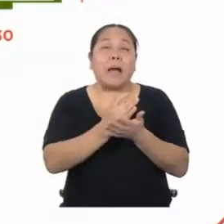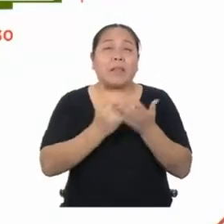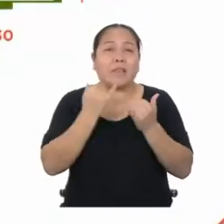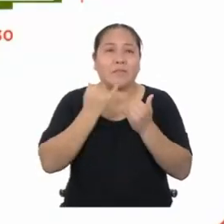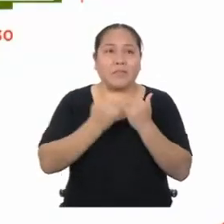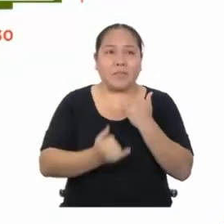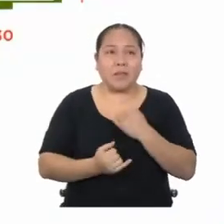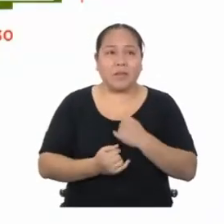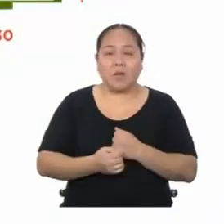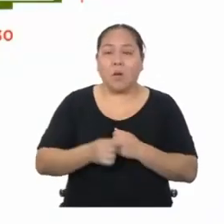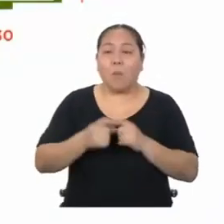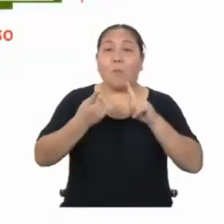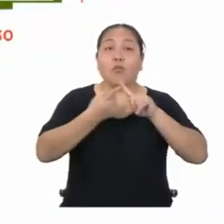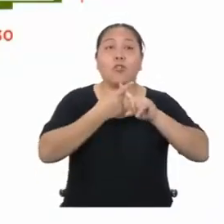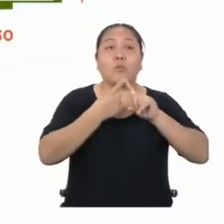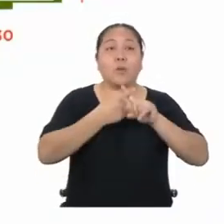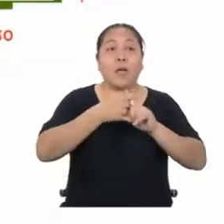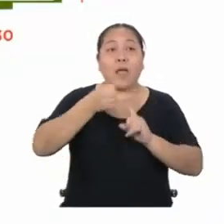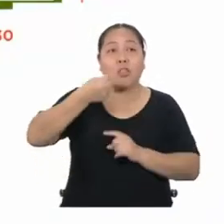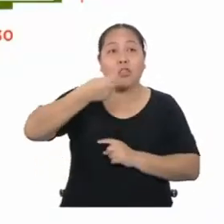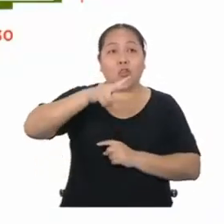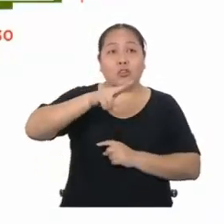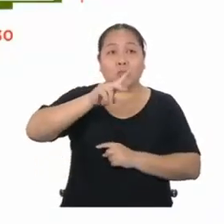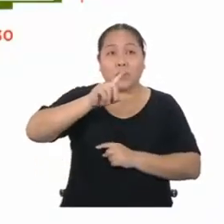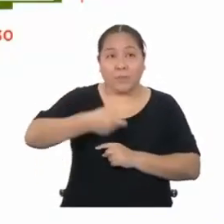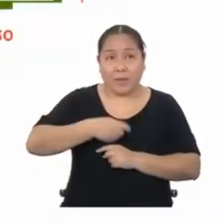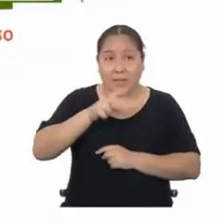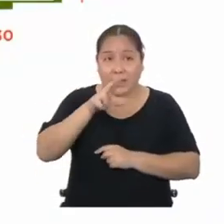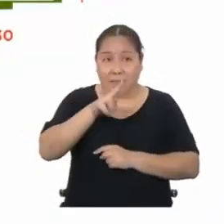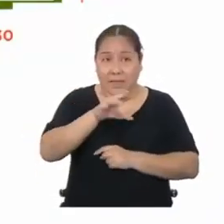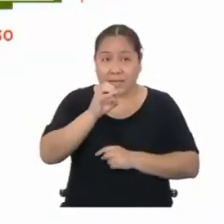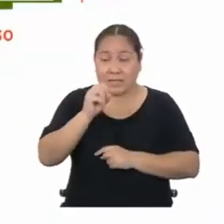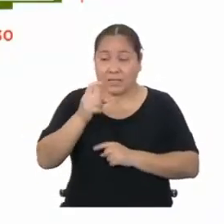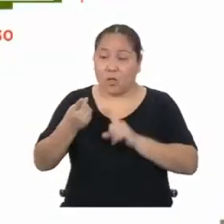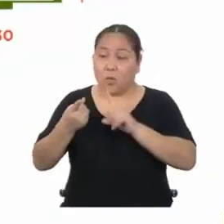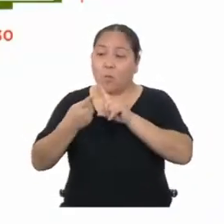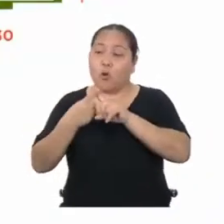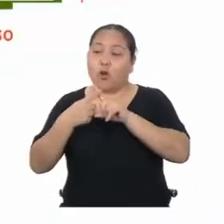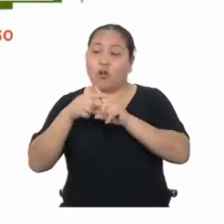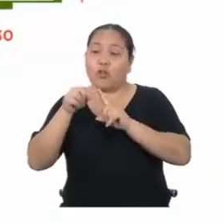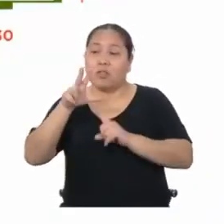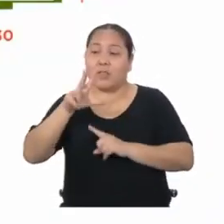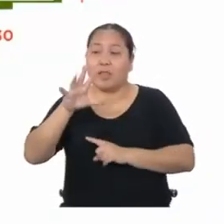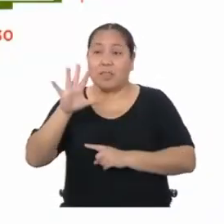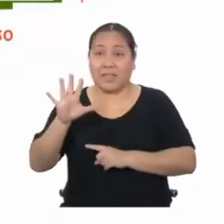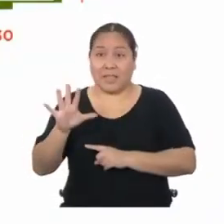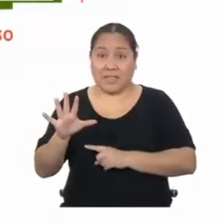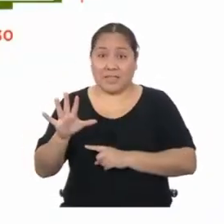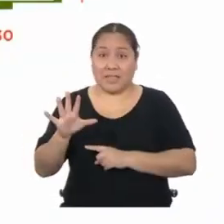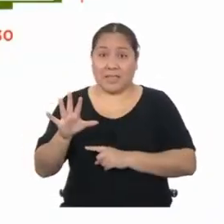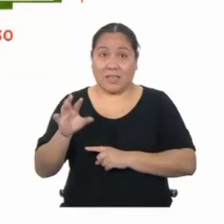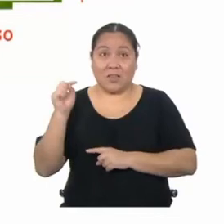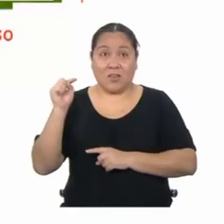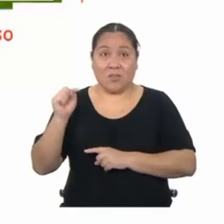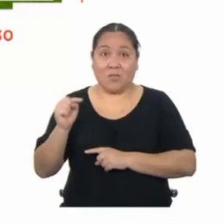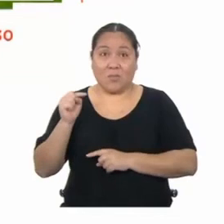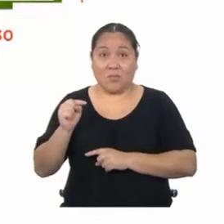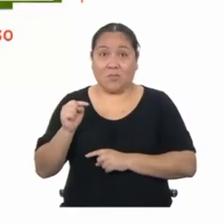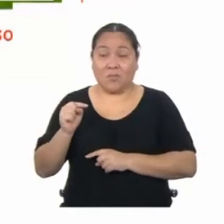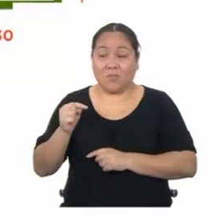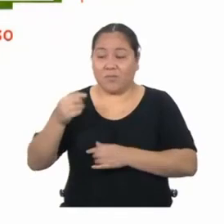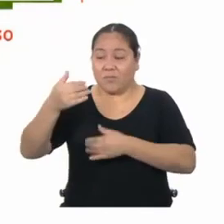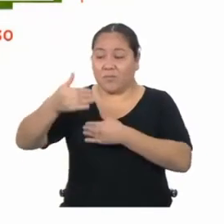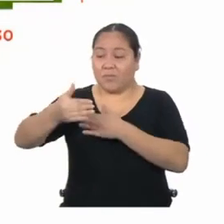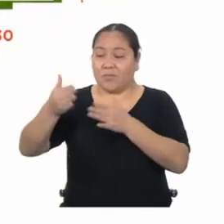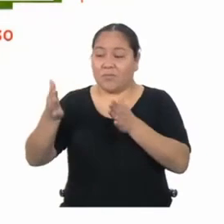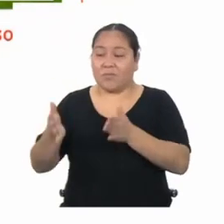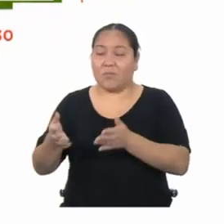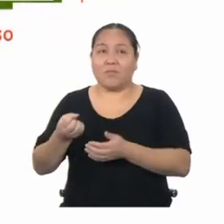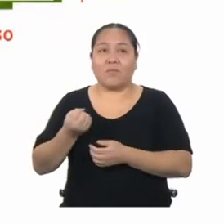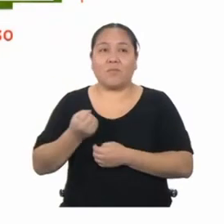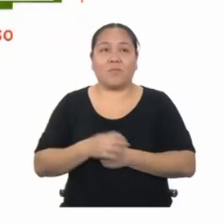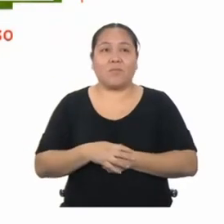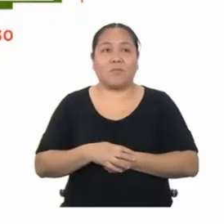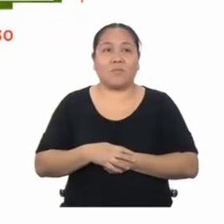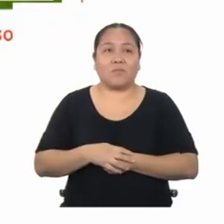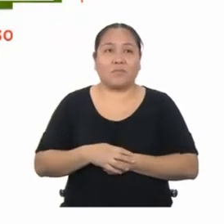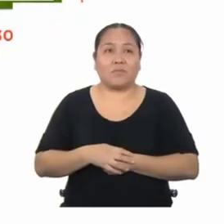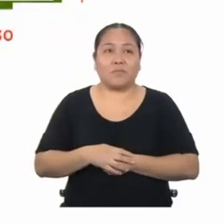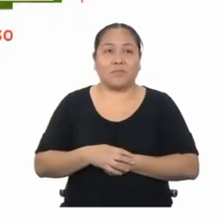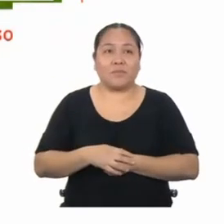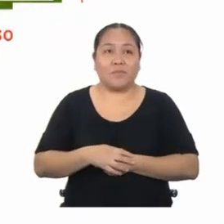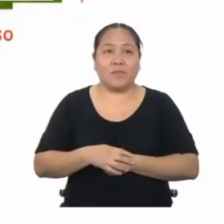Multiplicar 12.300, que es el área total, por 35, que es el valor del GRAS por metro cuadrado. ¡Listo!